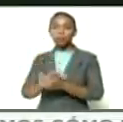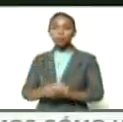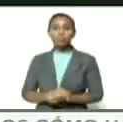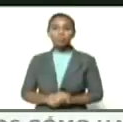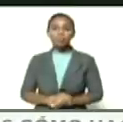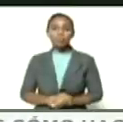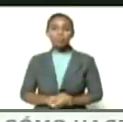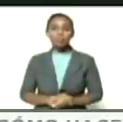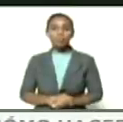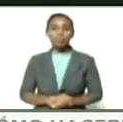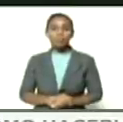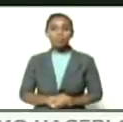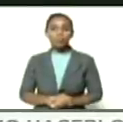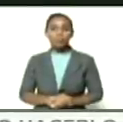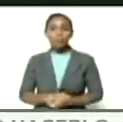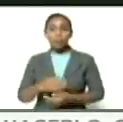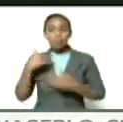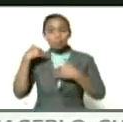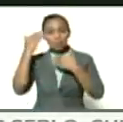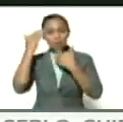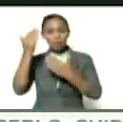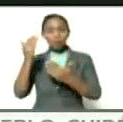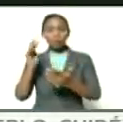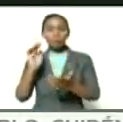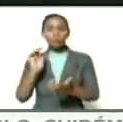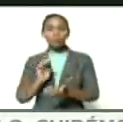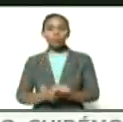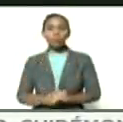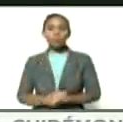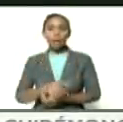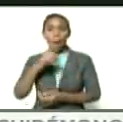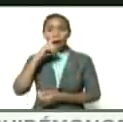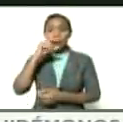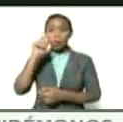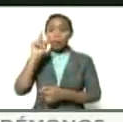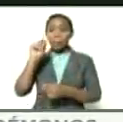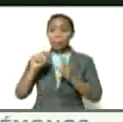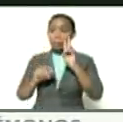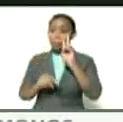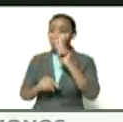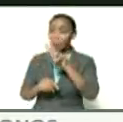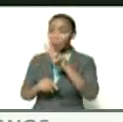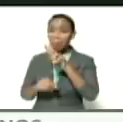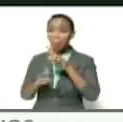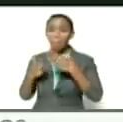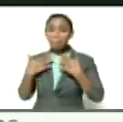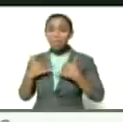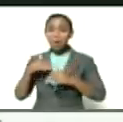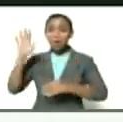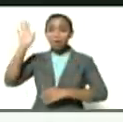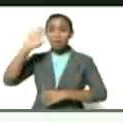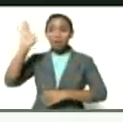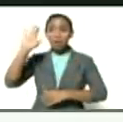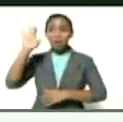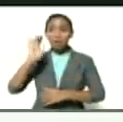bueno mi saludo ya veo a Nicolás Maduro me está saludando